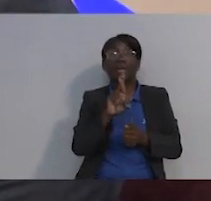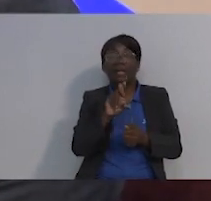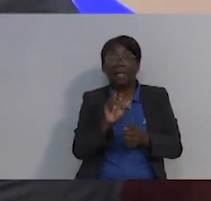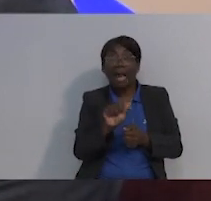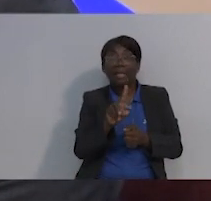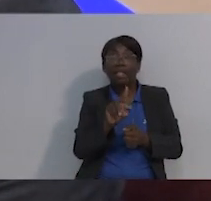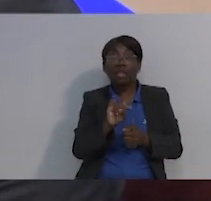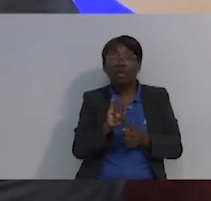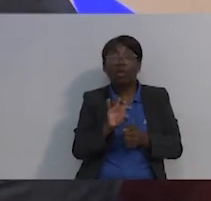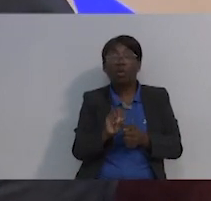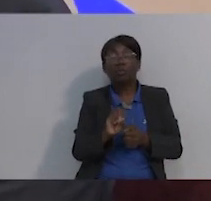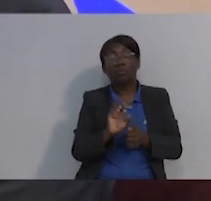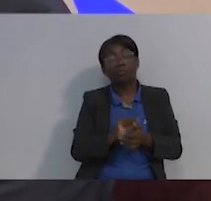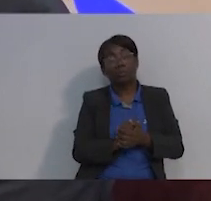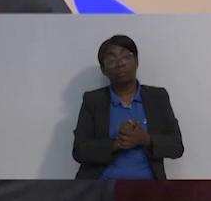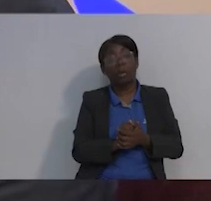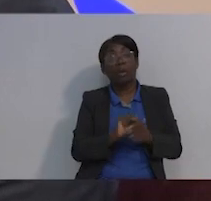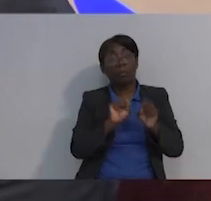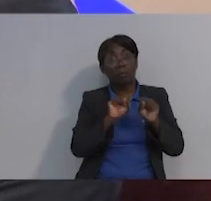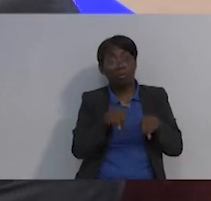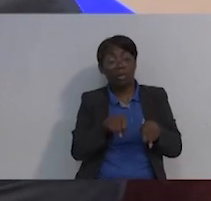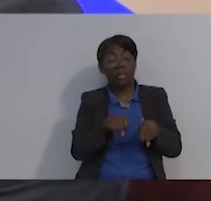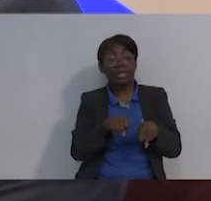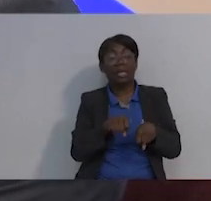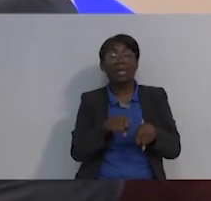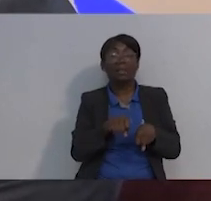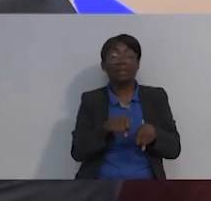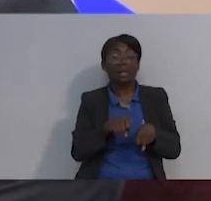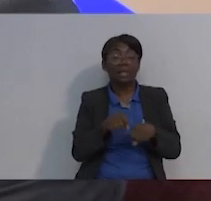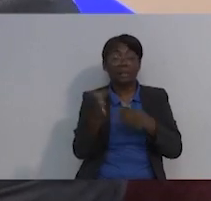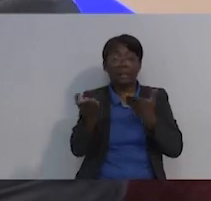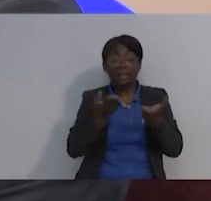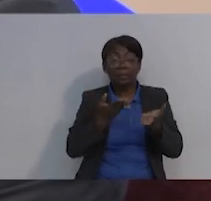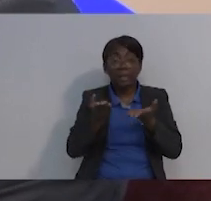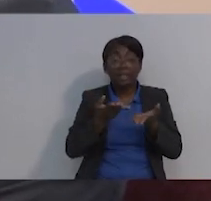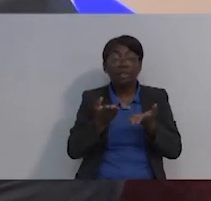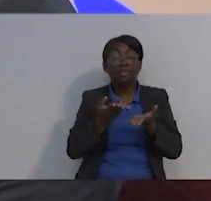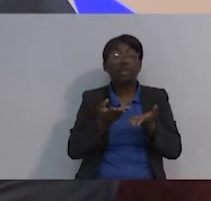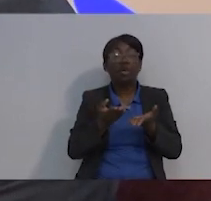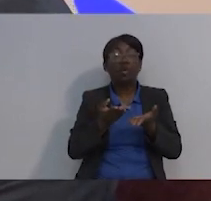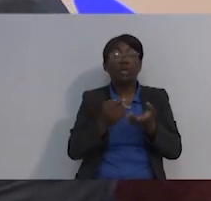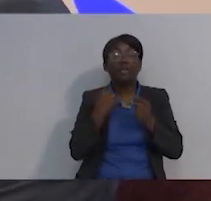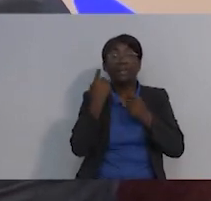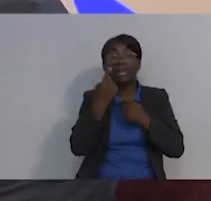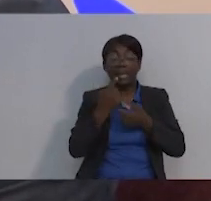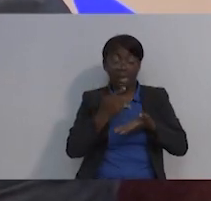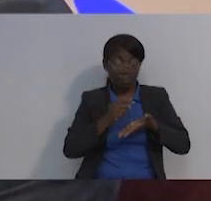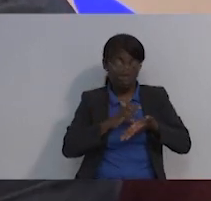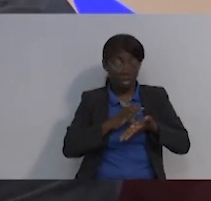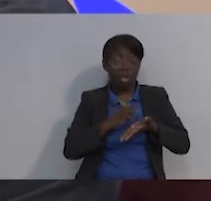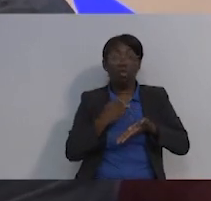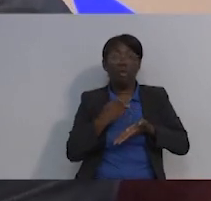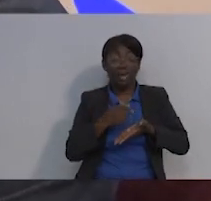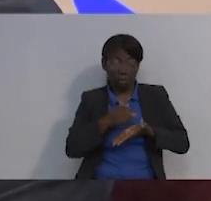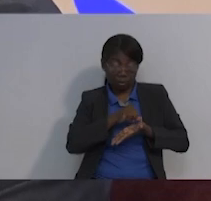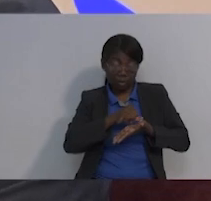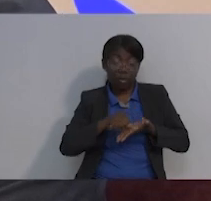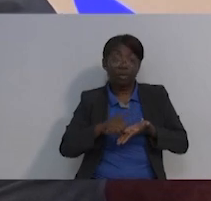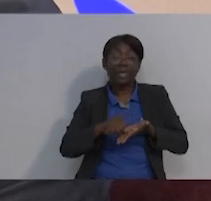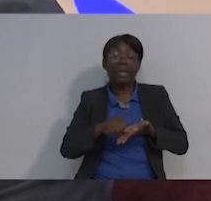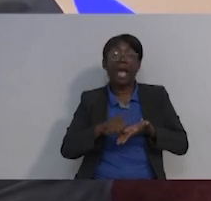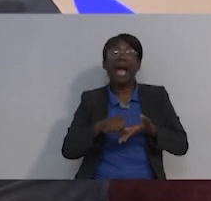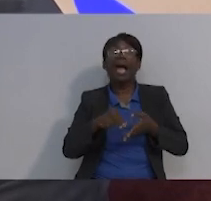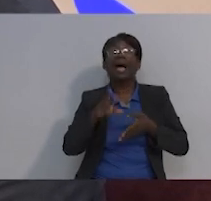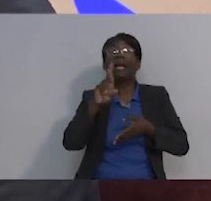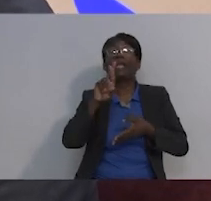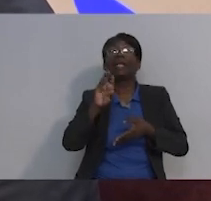plástica y reconstructiva y sí tenemos la capacidad de muchas veces hacer las cirugías reconstructivas que devuelvan la